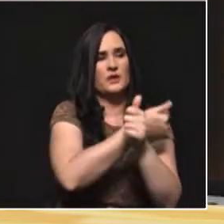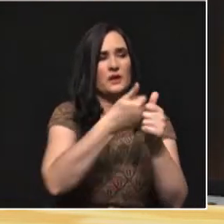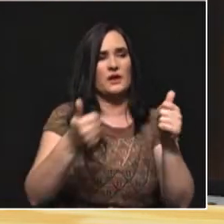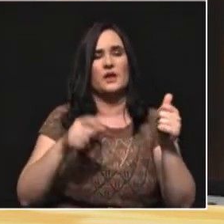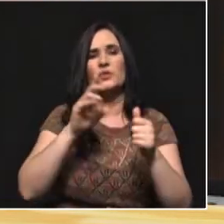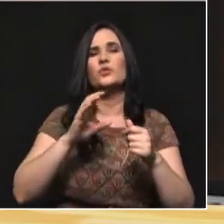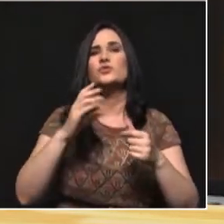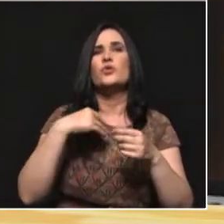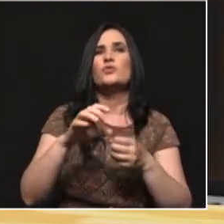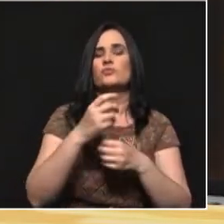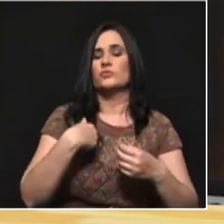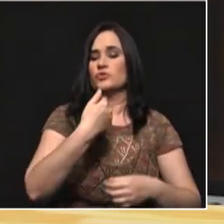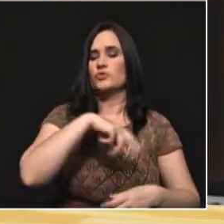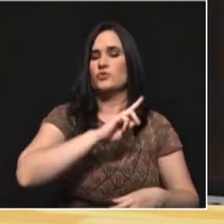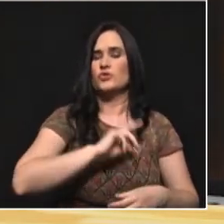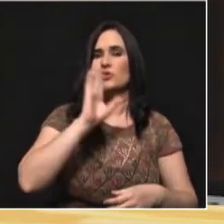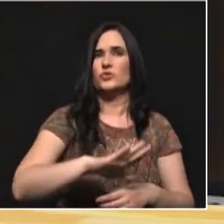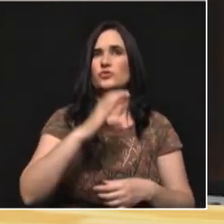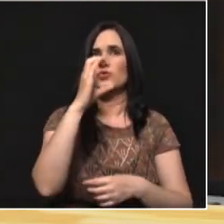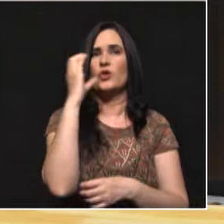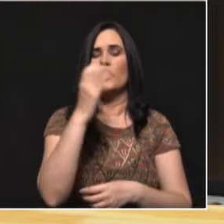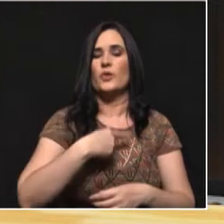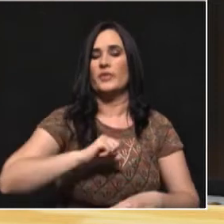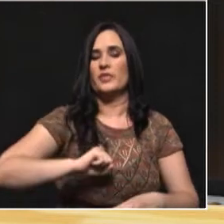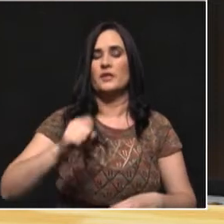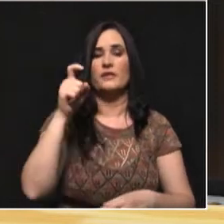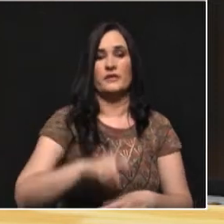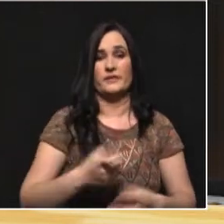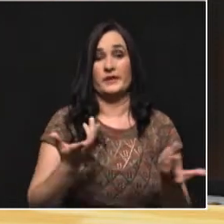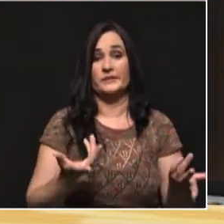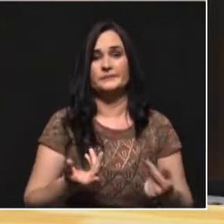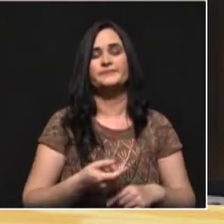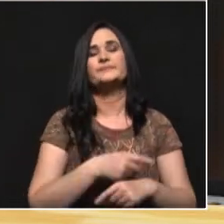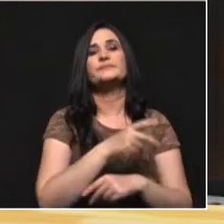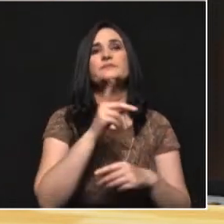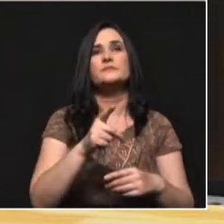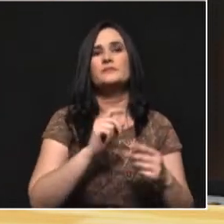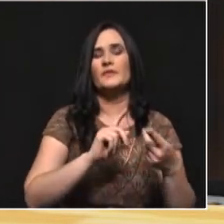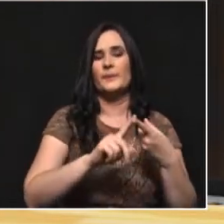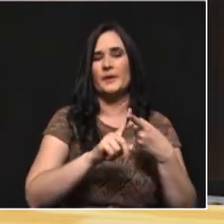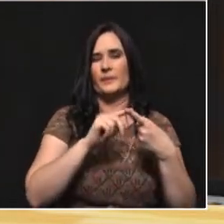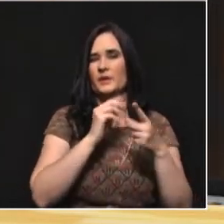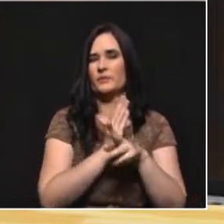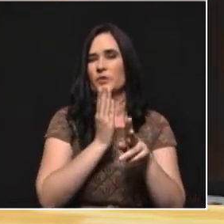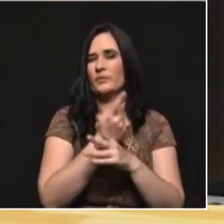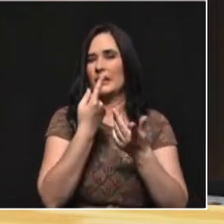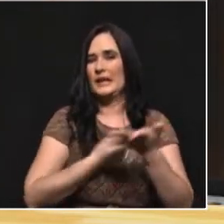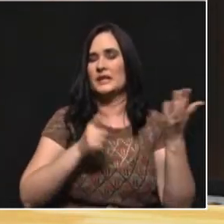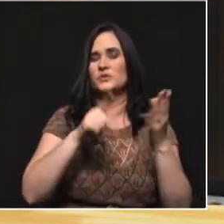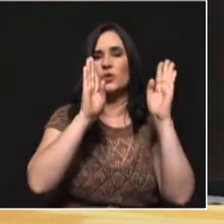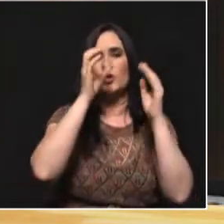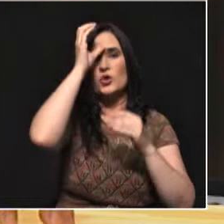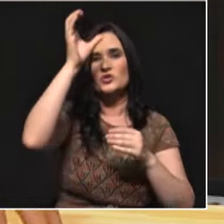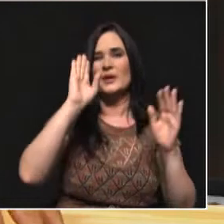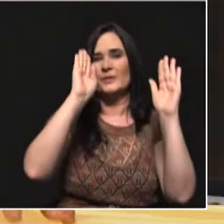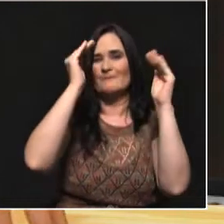ciudadanos que somos sujetos de derechos y de deberes. Entonces, considero que es un primer problema, tenemos un concepto muy limitado,